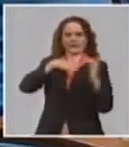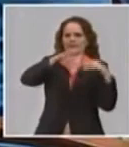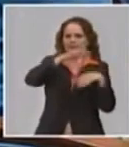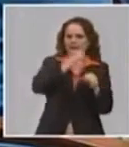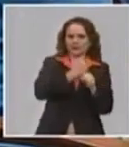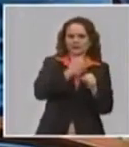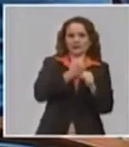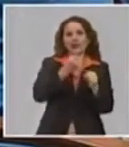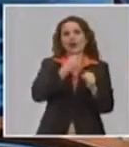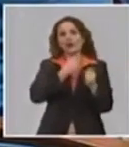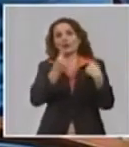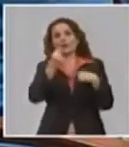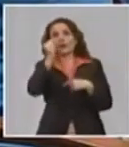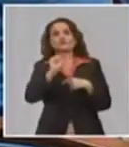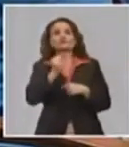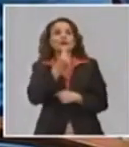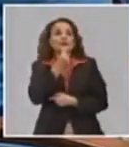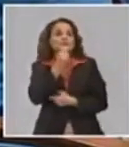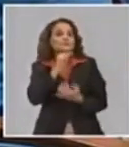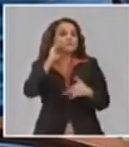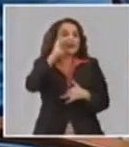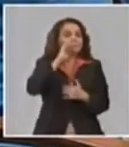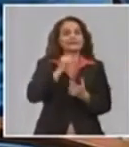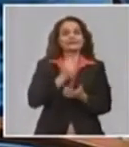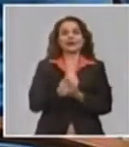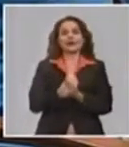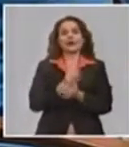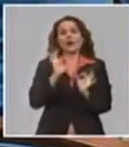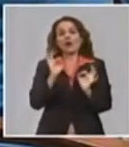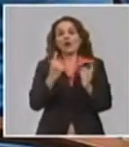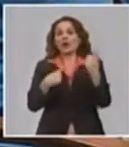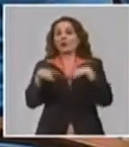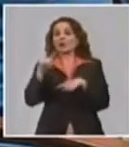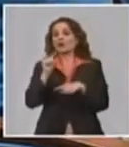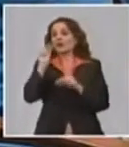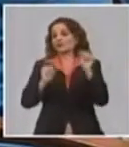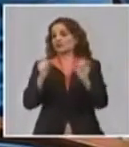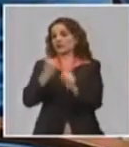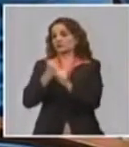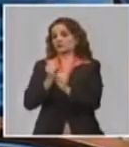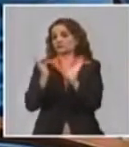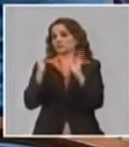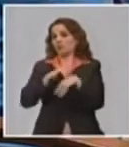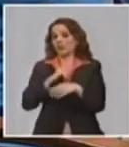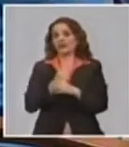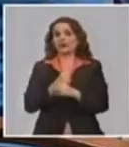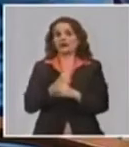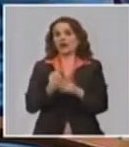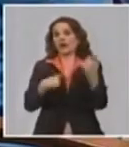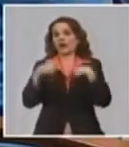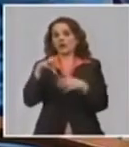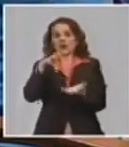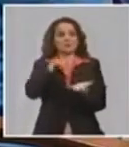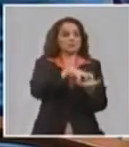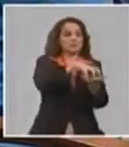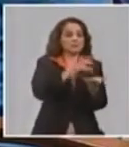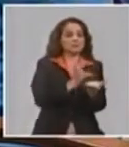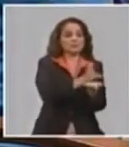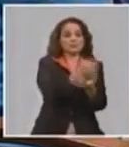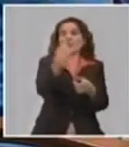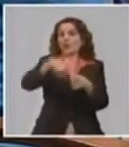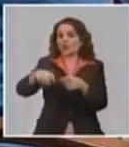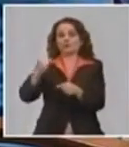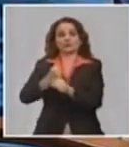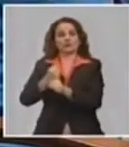sea para los mayores de edad sea para los que están interruptos sea para los que están reubicados es decir se está